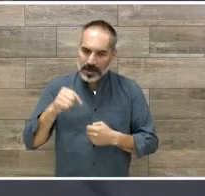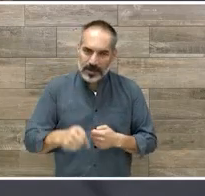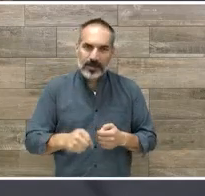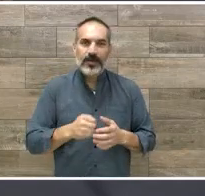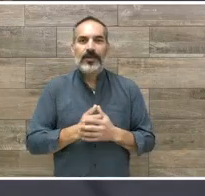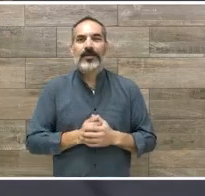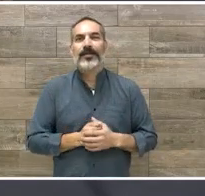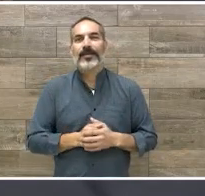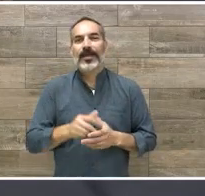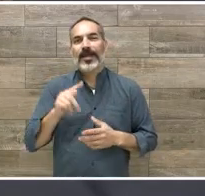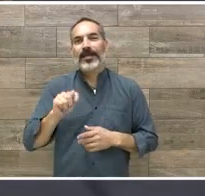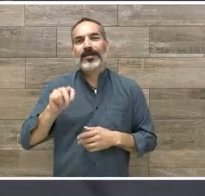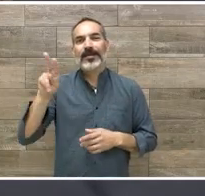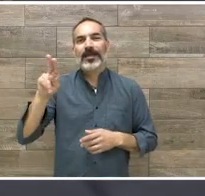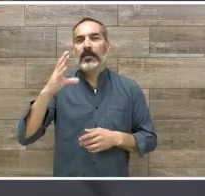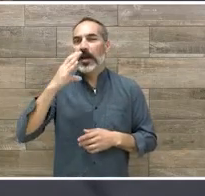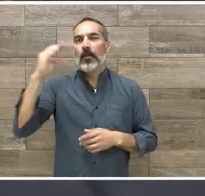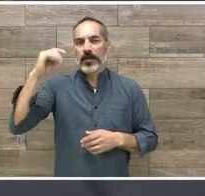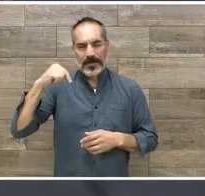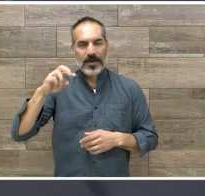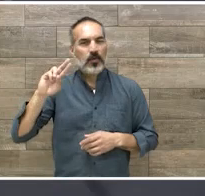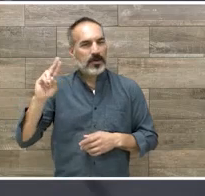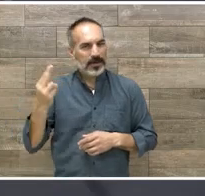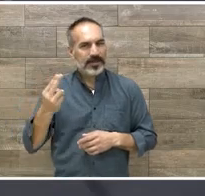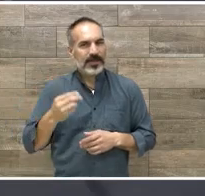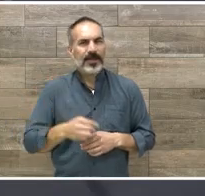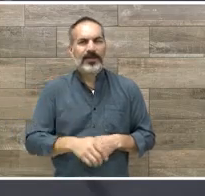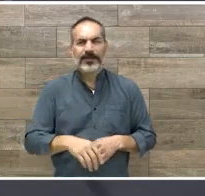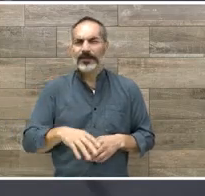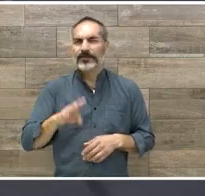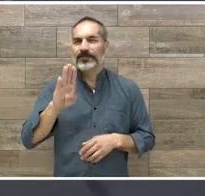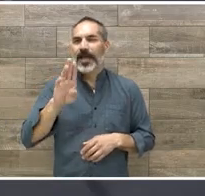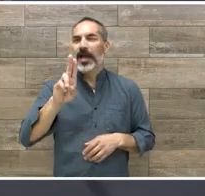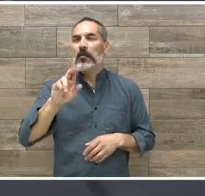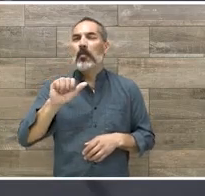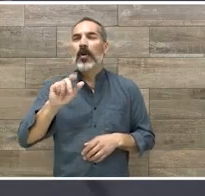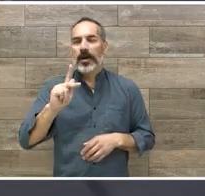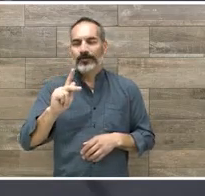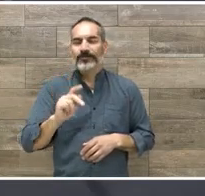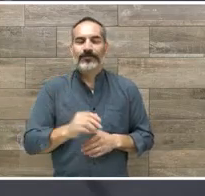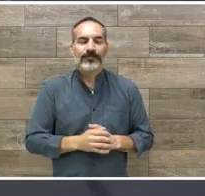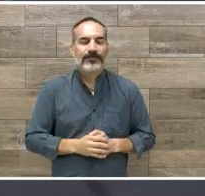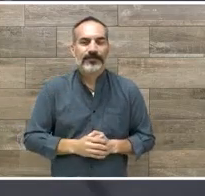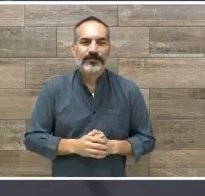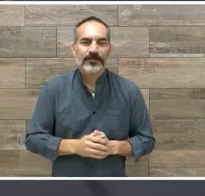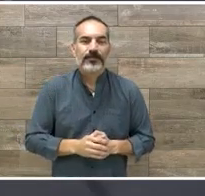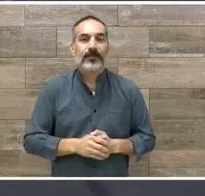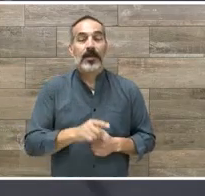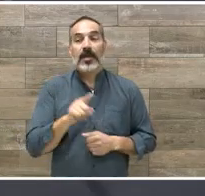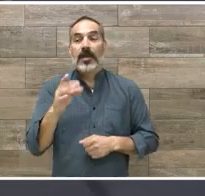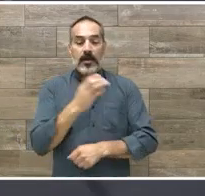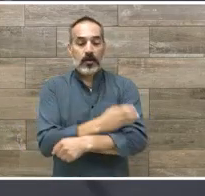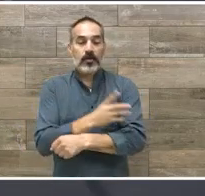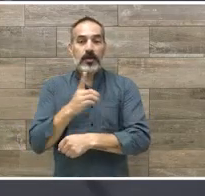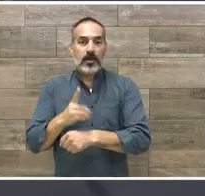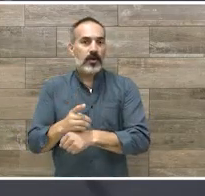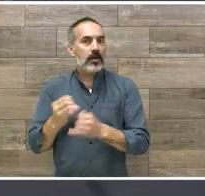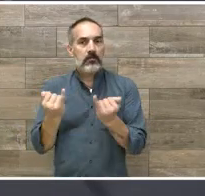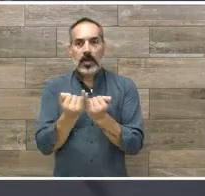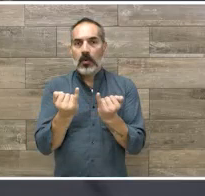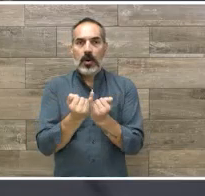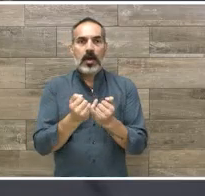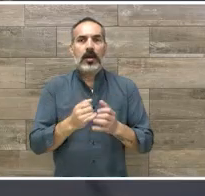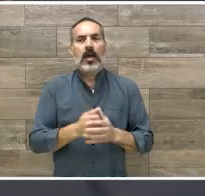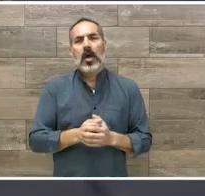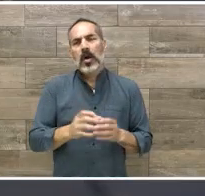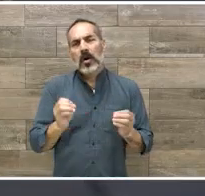estudio de Telewaf. Ha sido también colaboradora de diferentes proyectos con nosotros. Actualmente